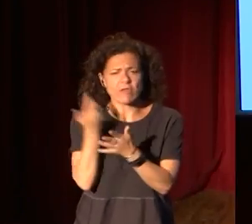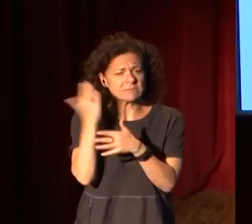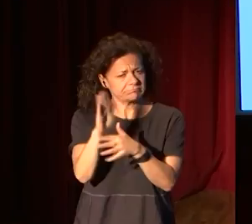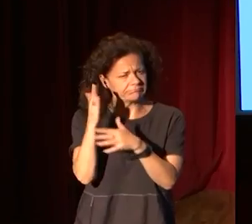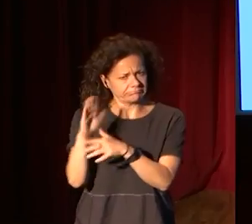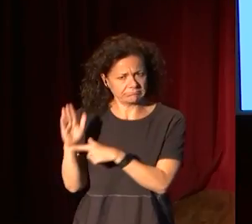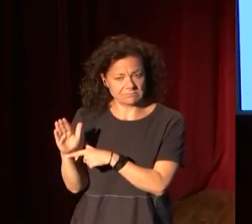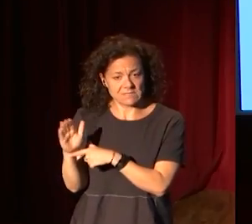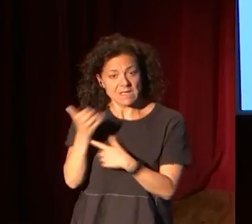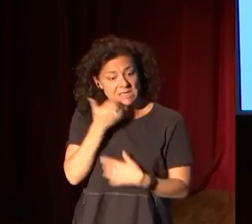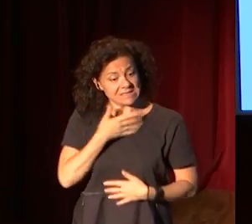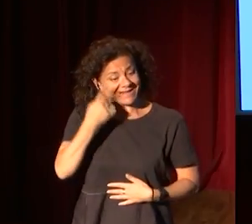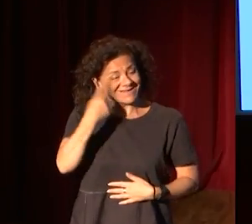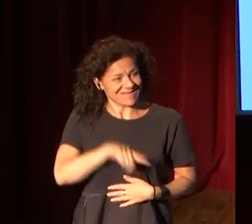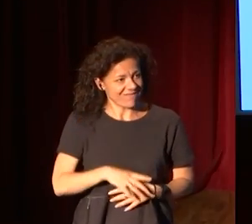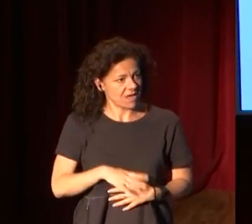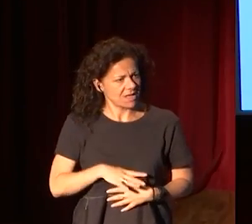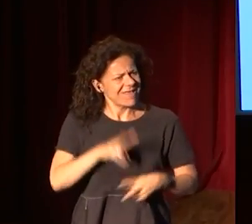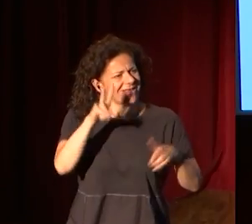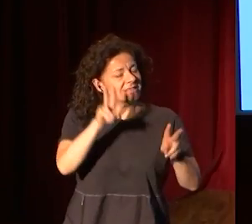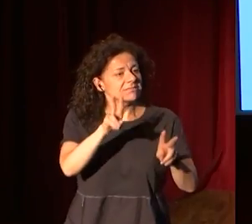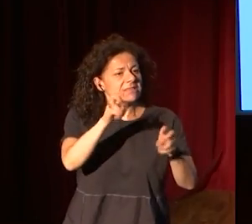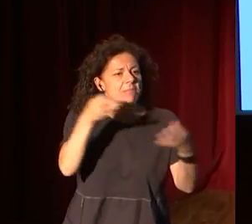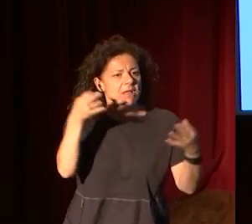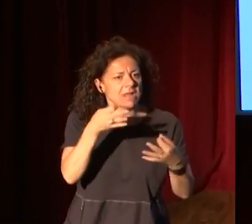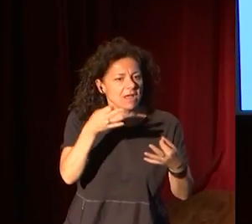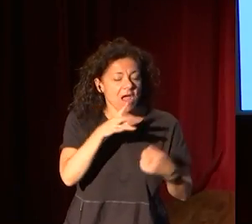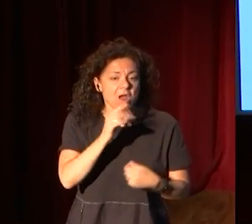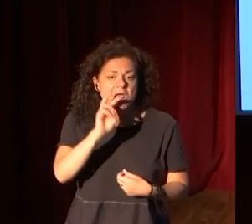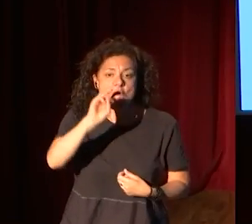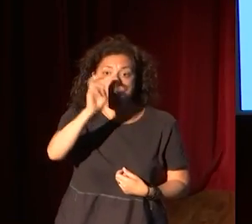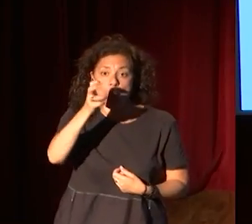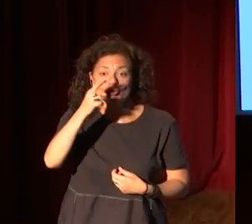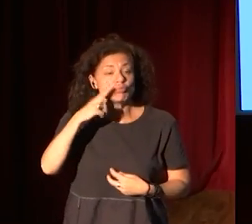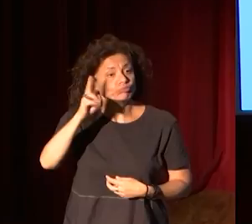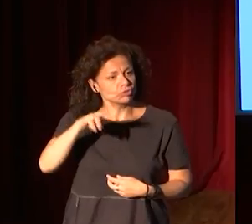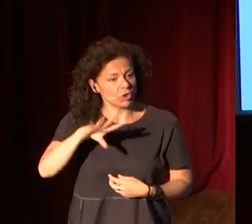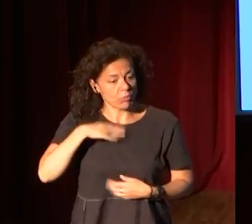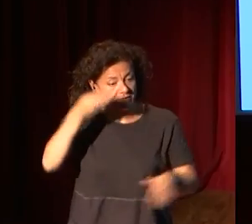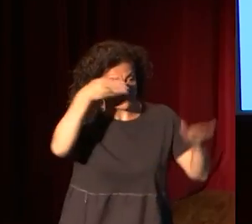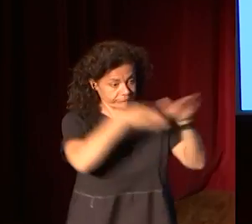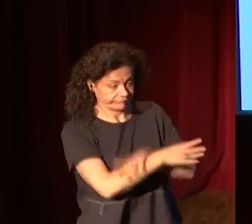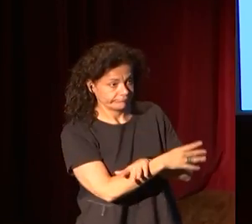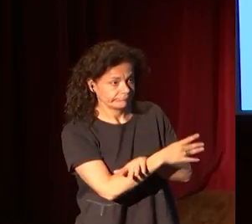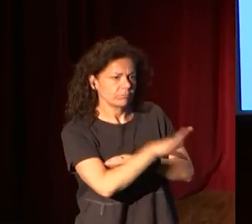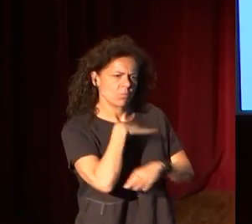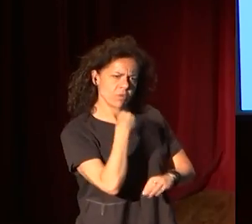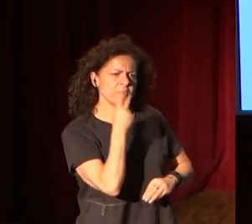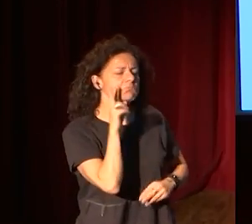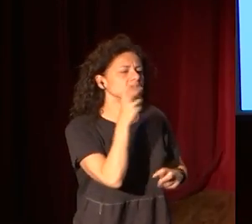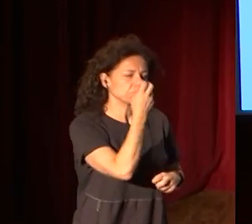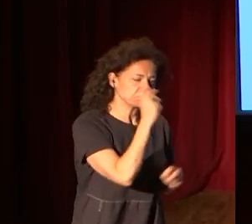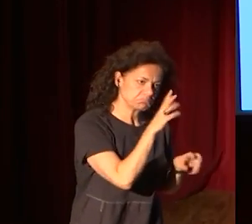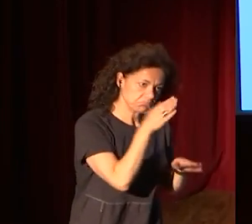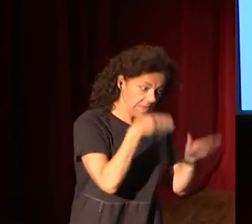saber de qué va y qué se está hablando ahora mismo en museos digitales, pueden venir aquí y pueden consultarlo. Y es muy